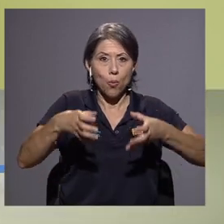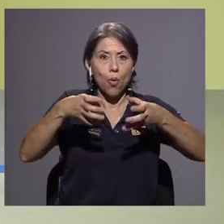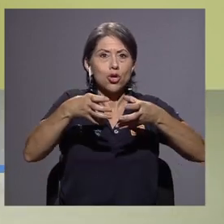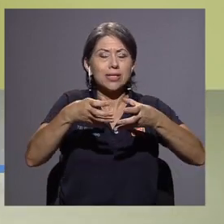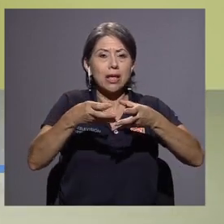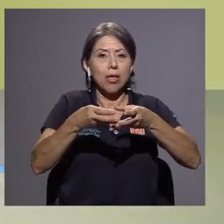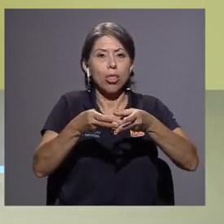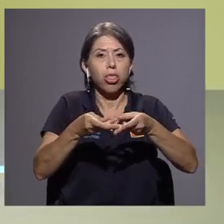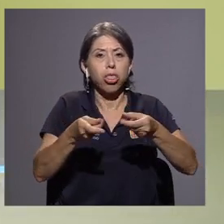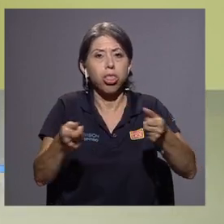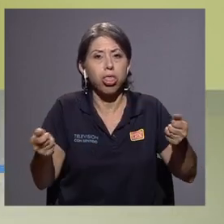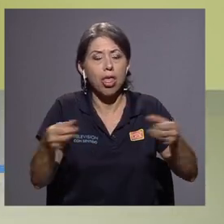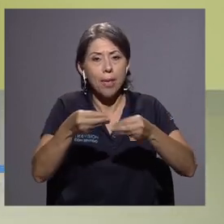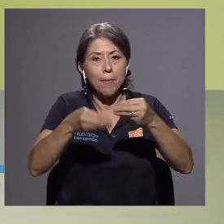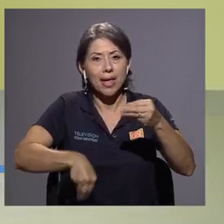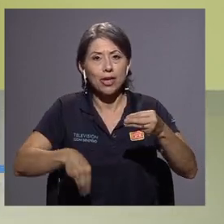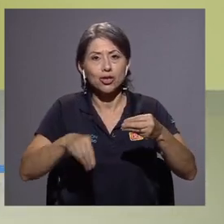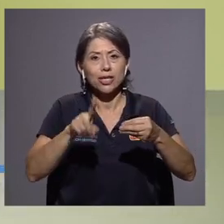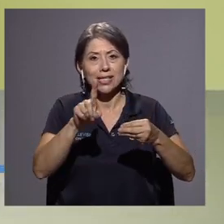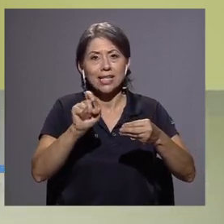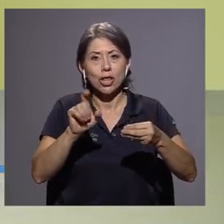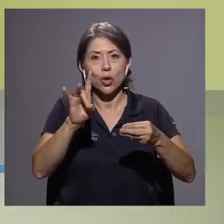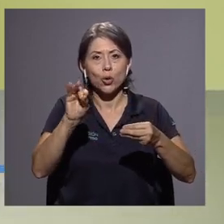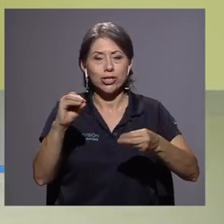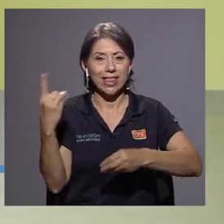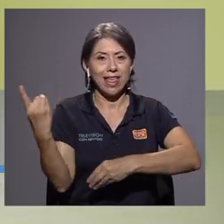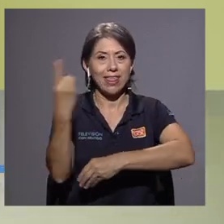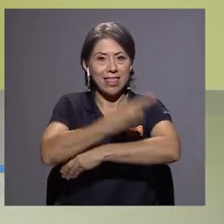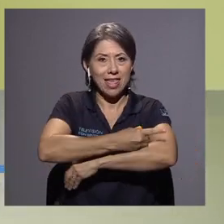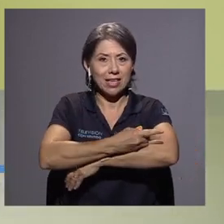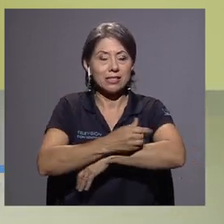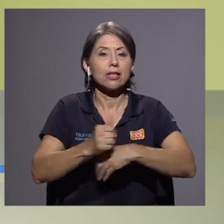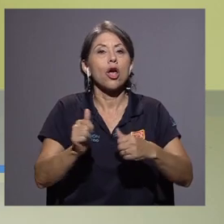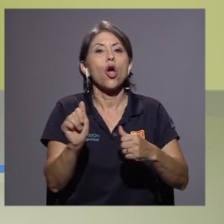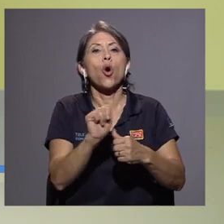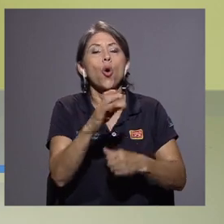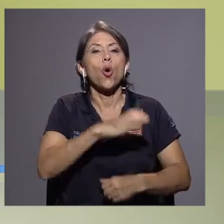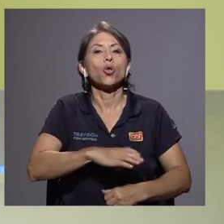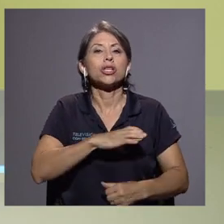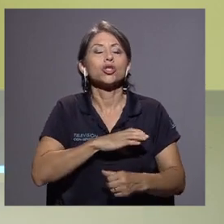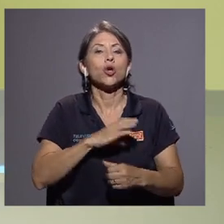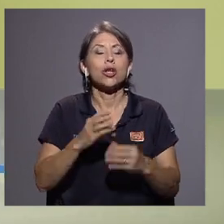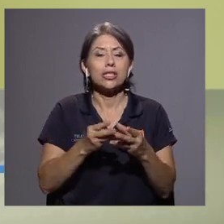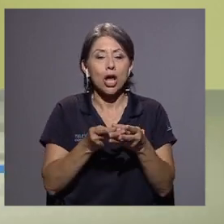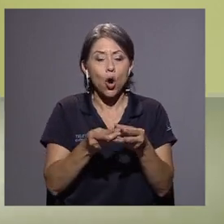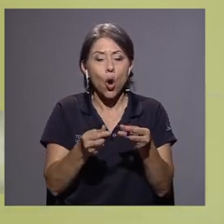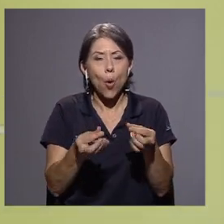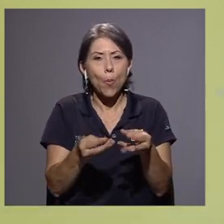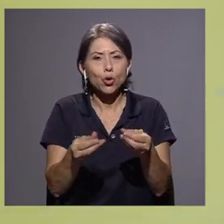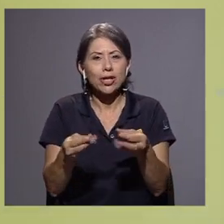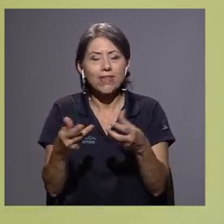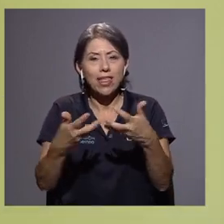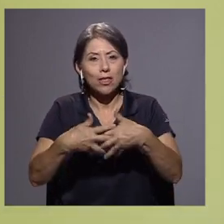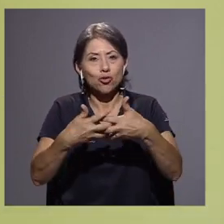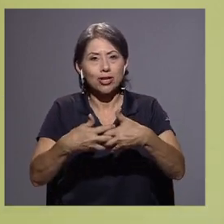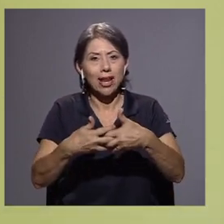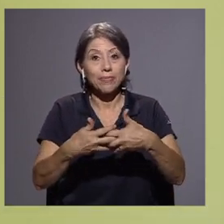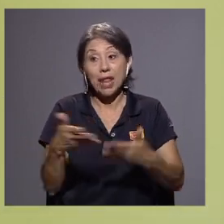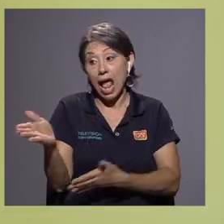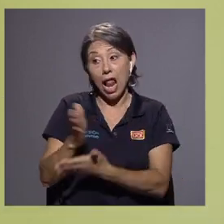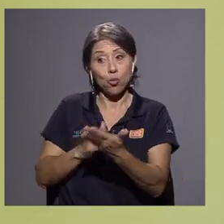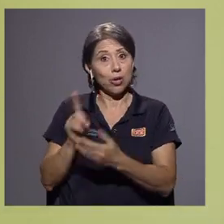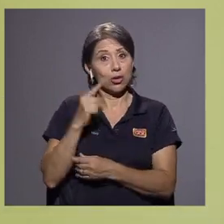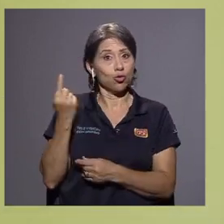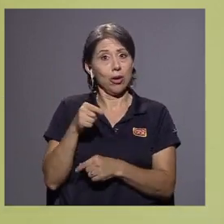degrada en menos de 180 días en condiciones de compostabilidad industrial. Hay algunas que no solo en